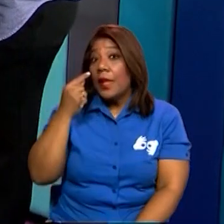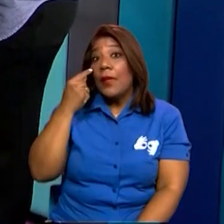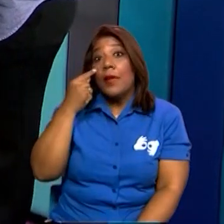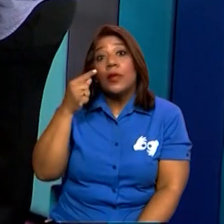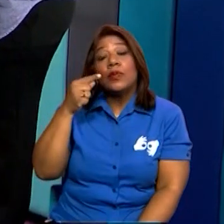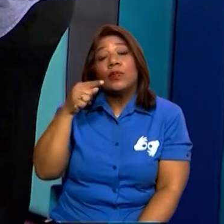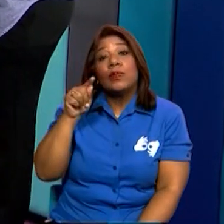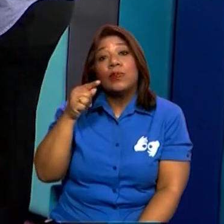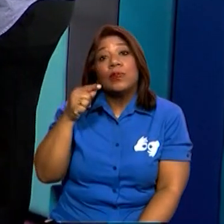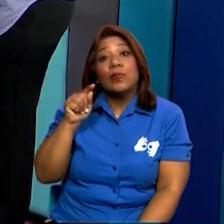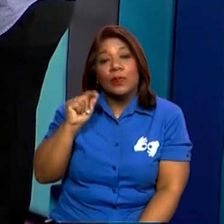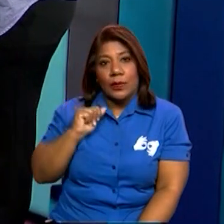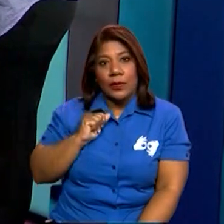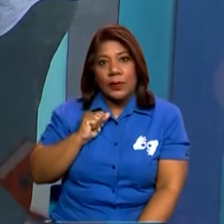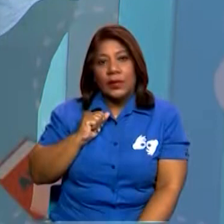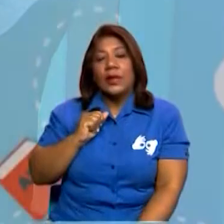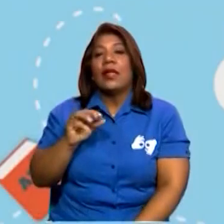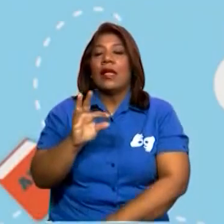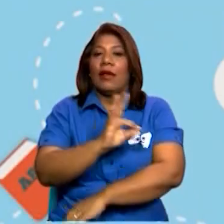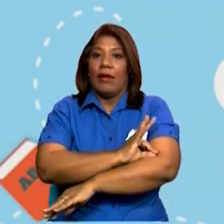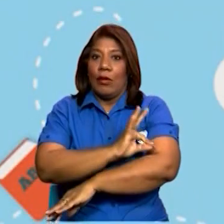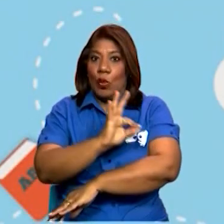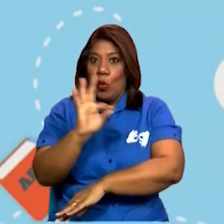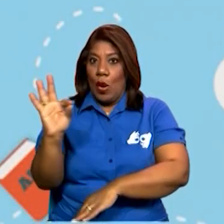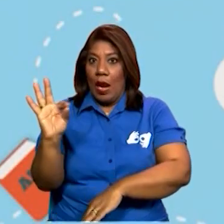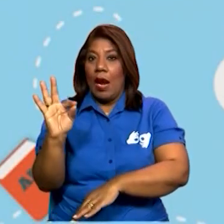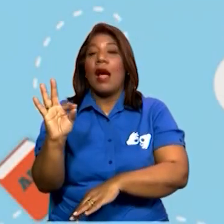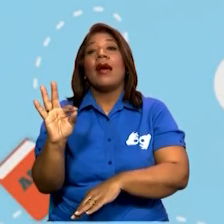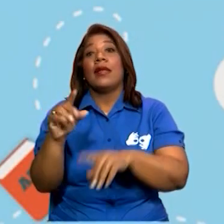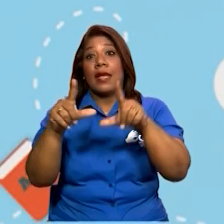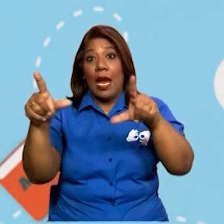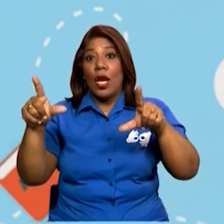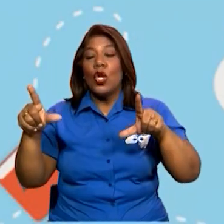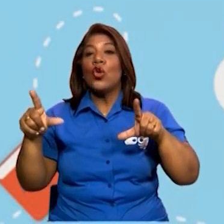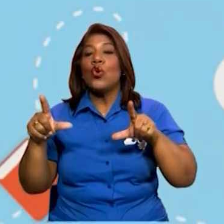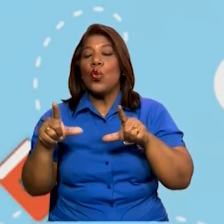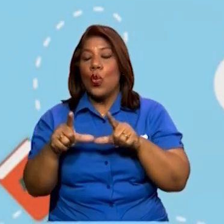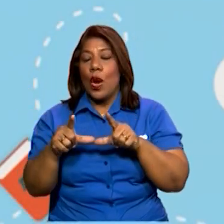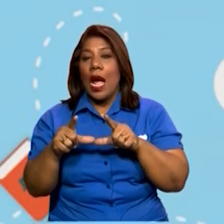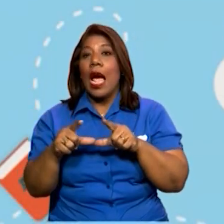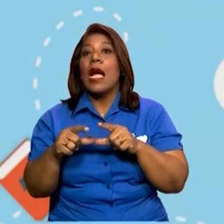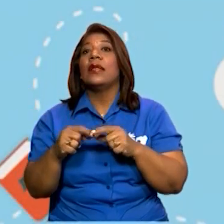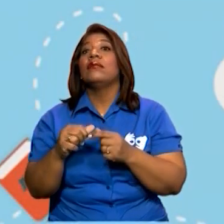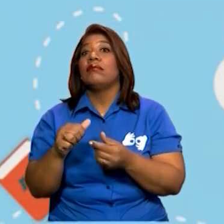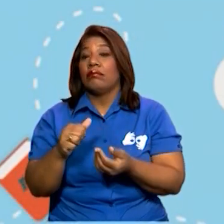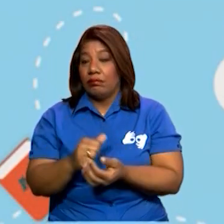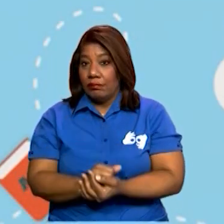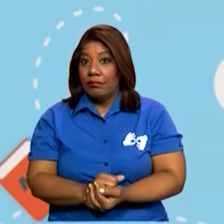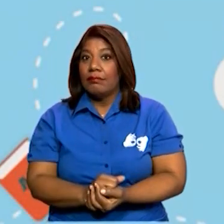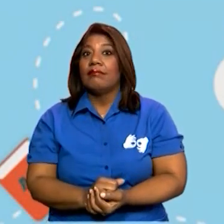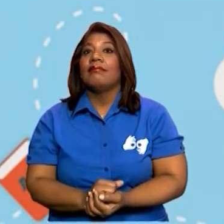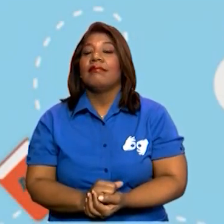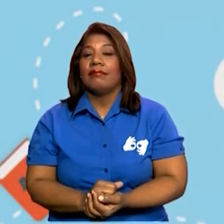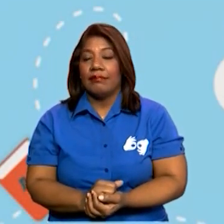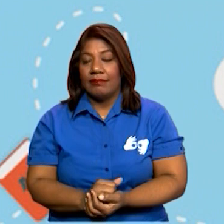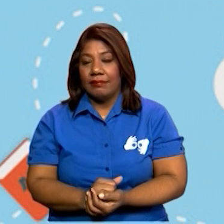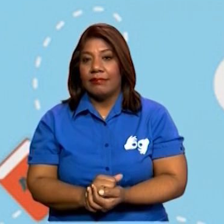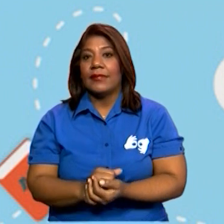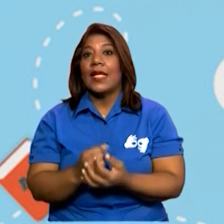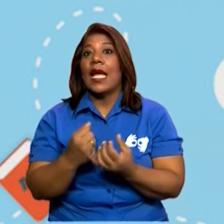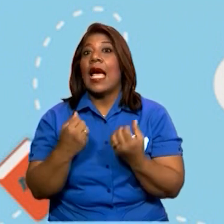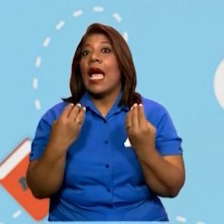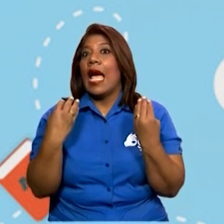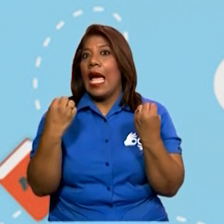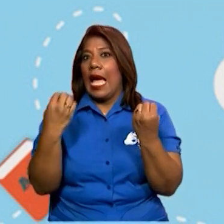Dice. ¿Tiene lugar y fecha? Muy bien. A Rayhan, 19 de febrero de 2021.